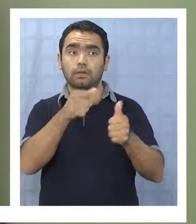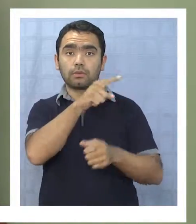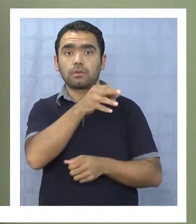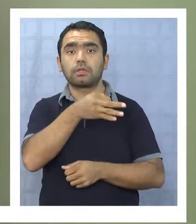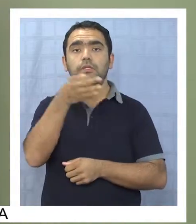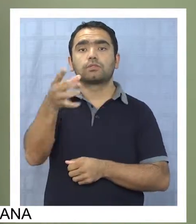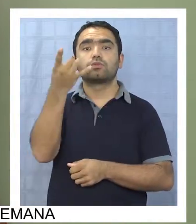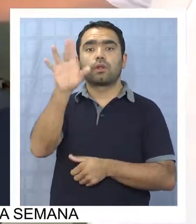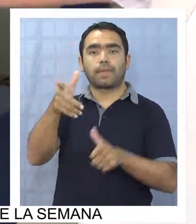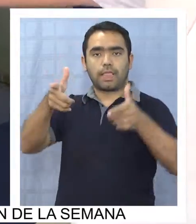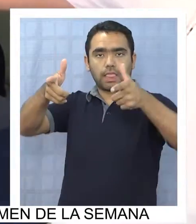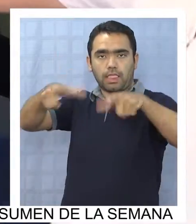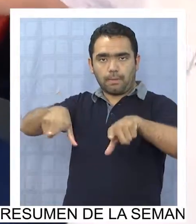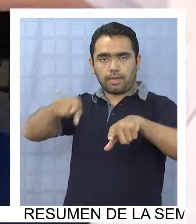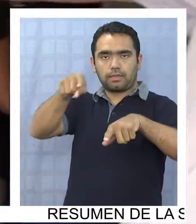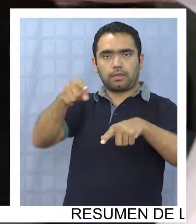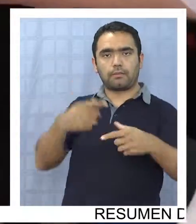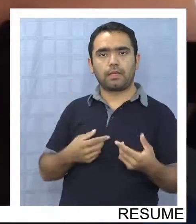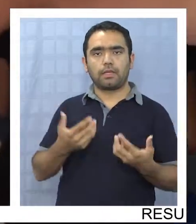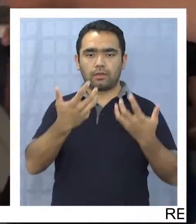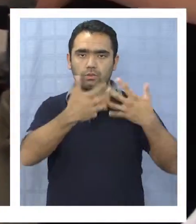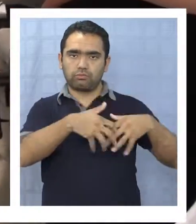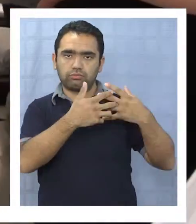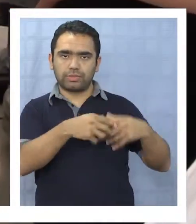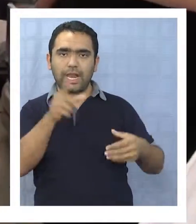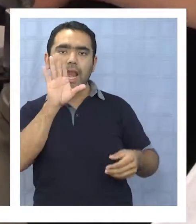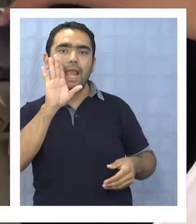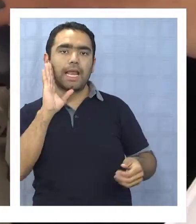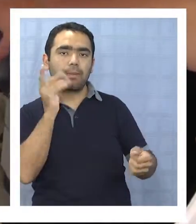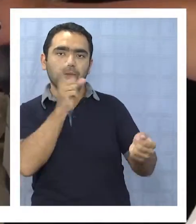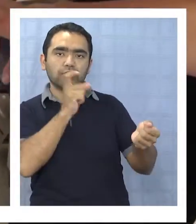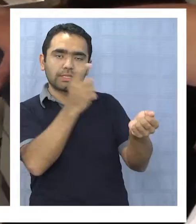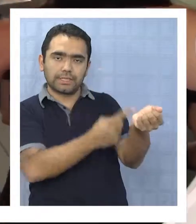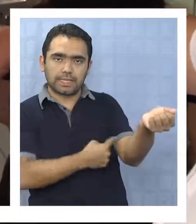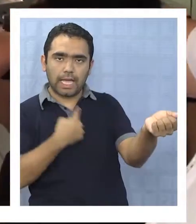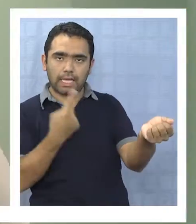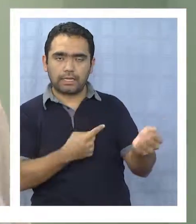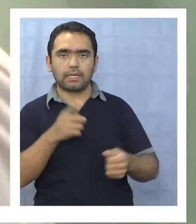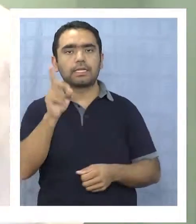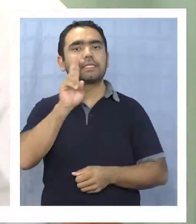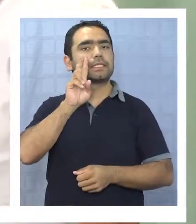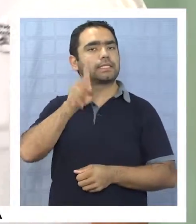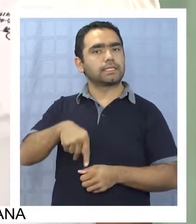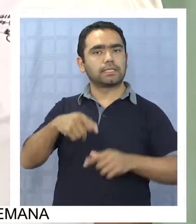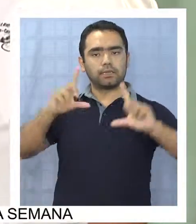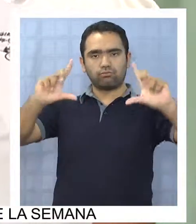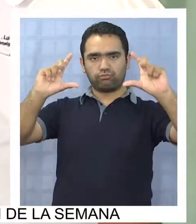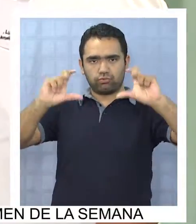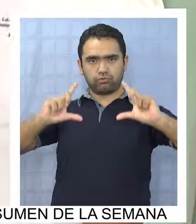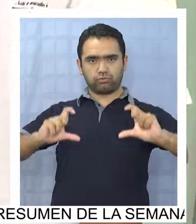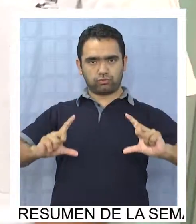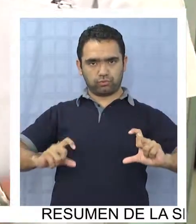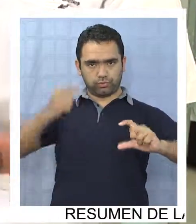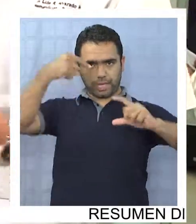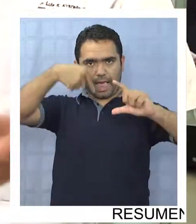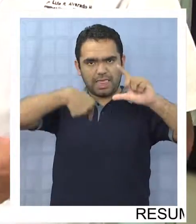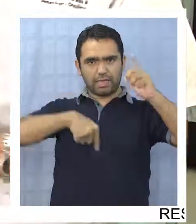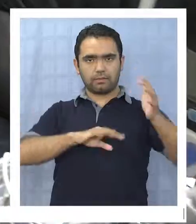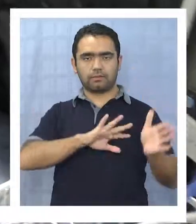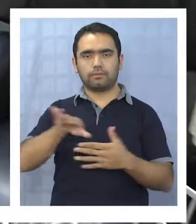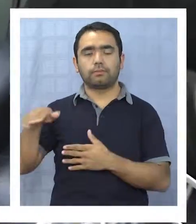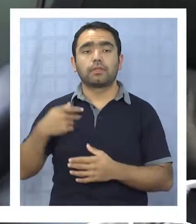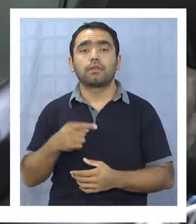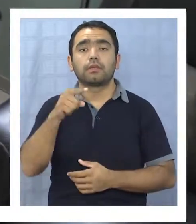instalaría una unidad de quimioterapia, sin radioterapia, que es una necesidad gravitante en la región. La decisión de las